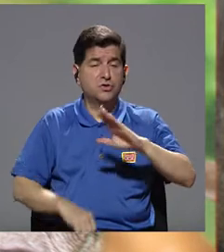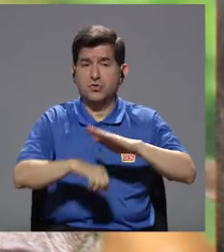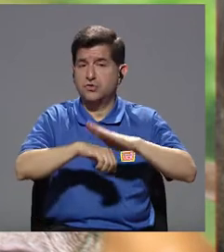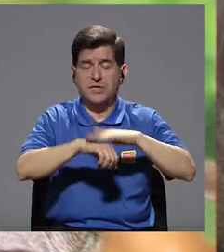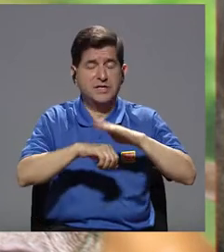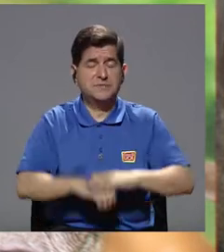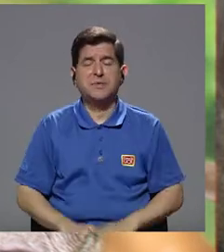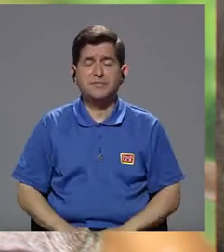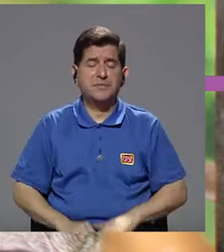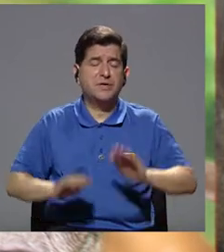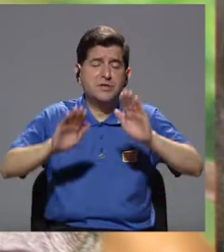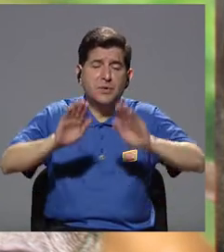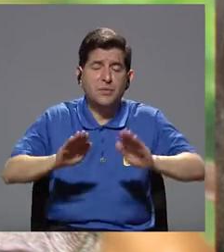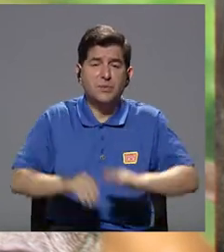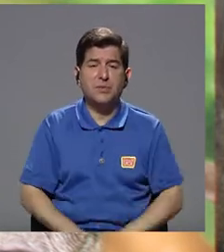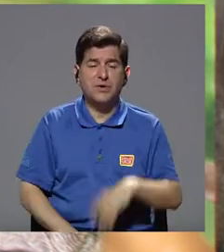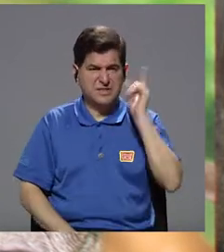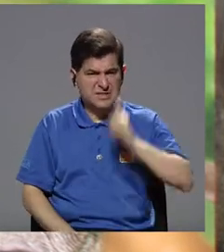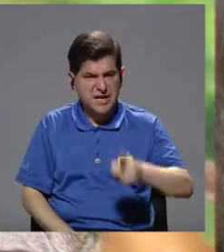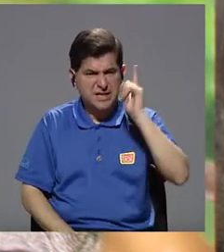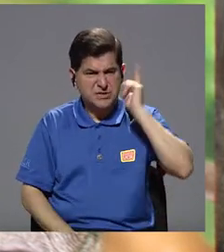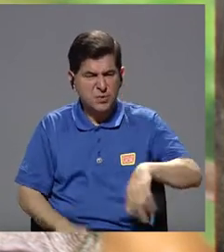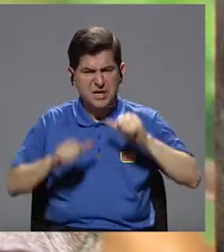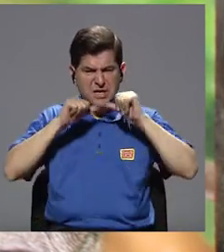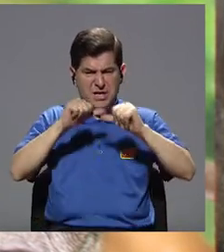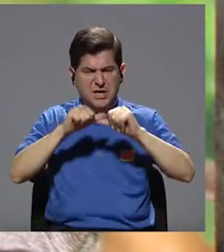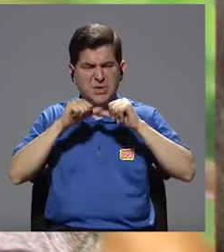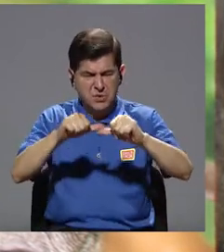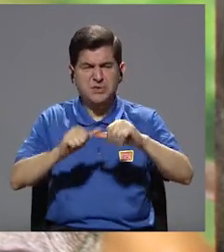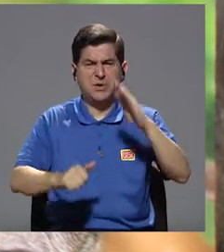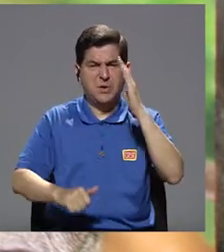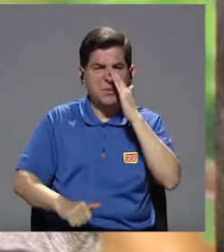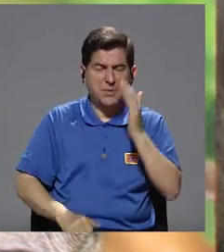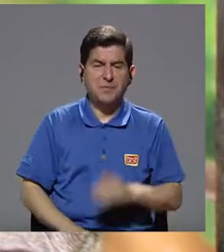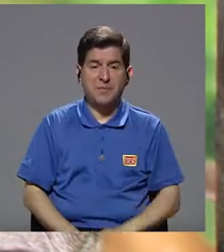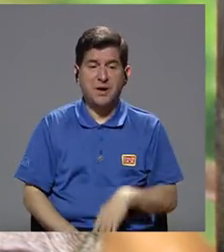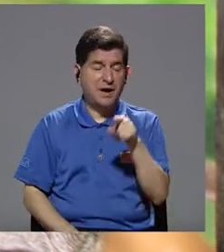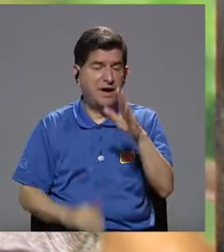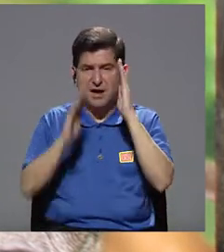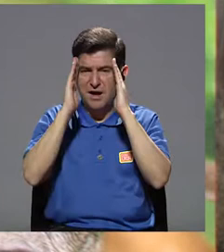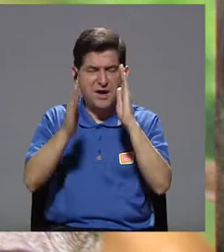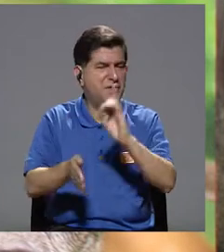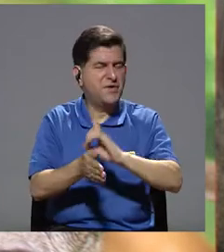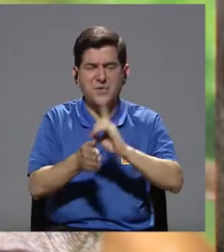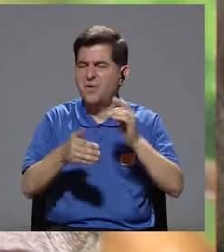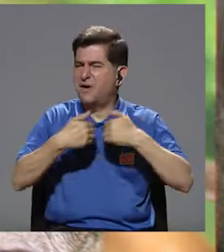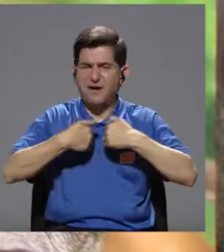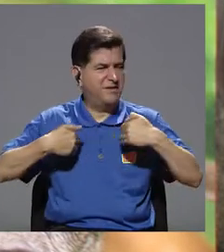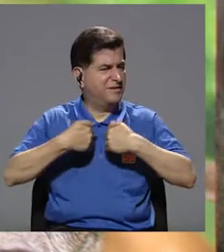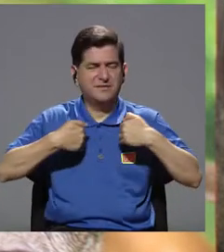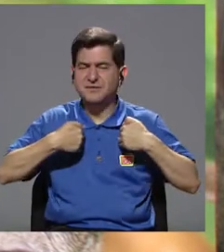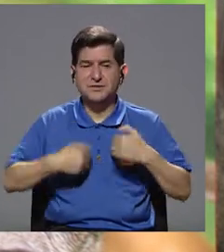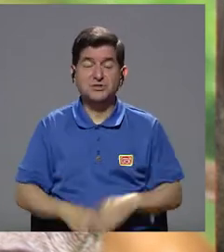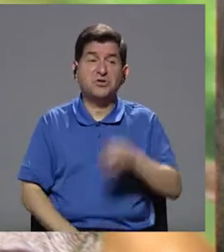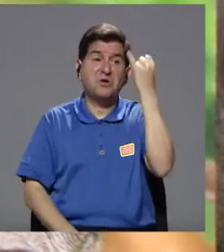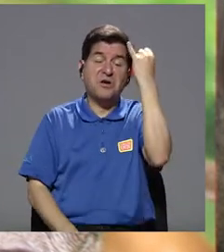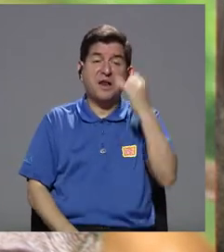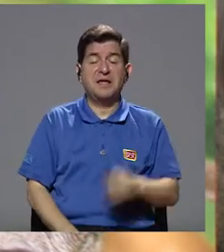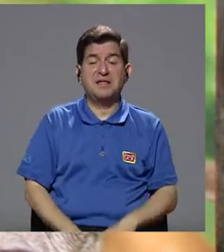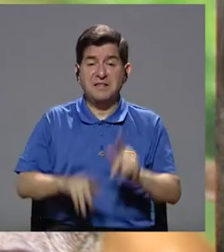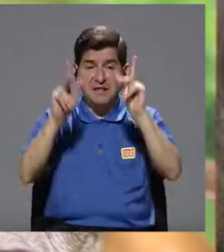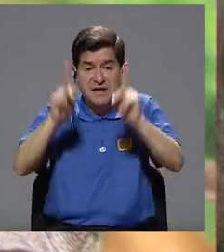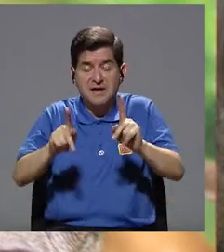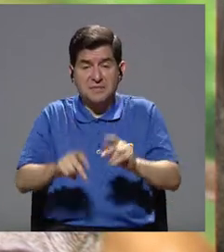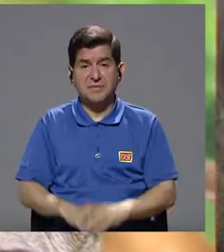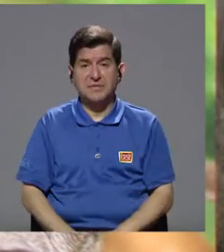es decir, en cada cero las obligan a ser mamás, las animales muy pocas veces les brindan atención veterinaria, pues, porque la idea del